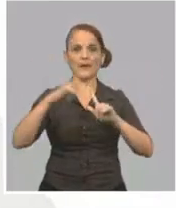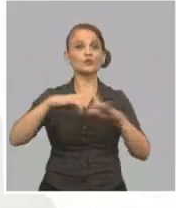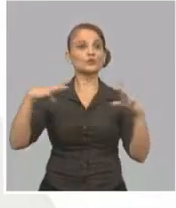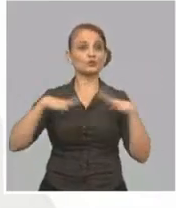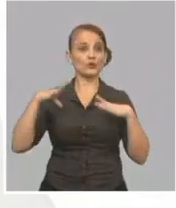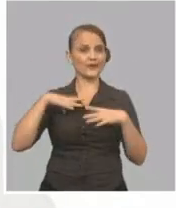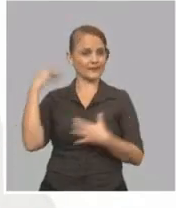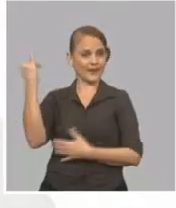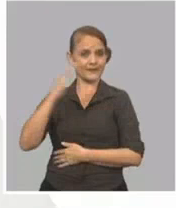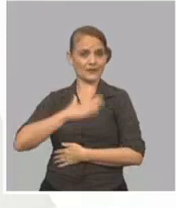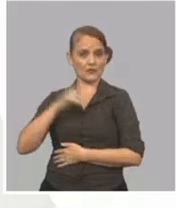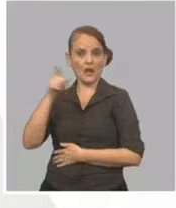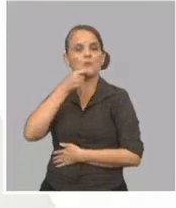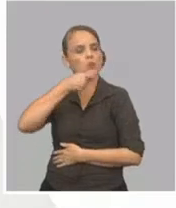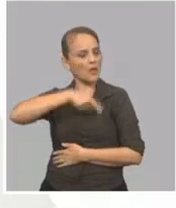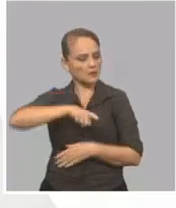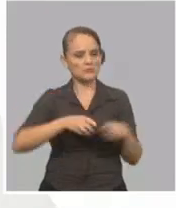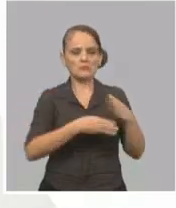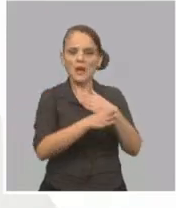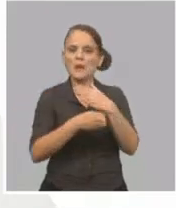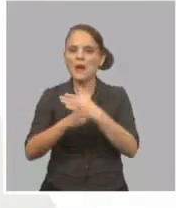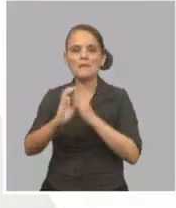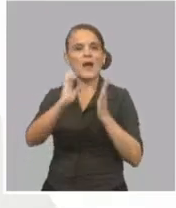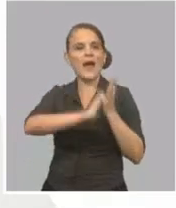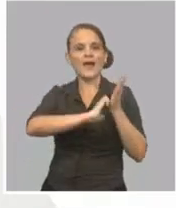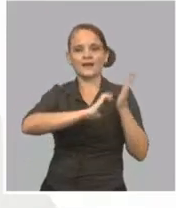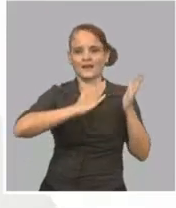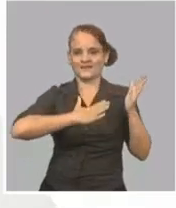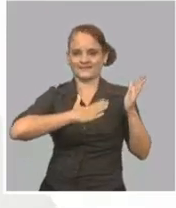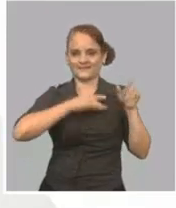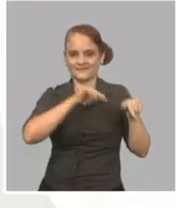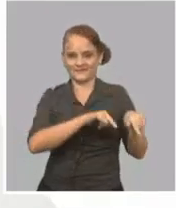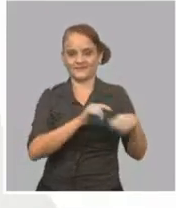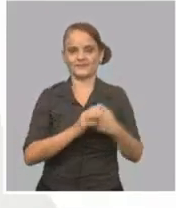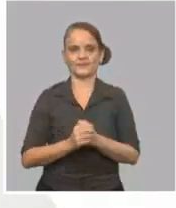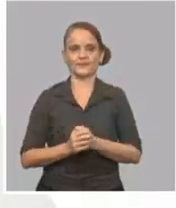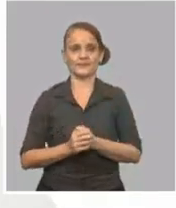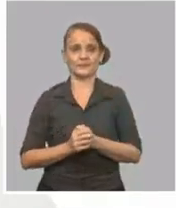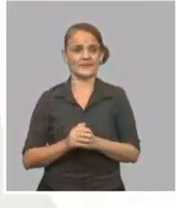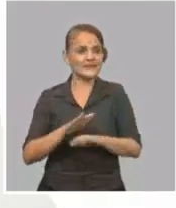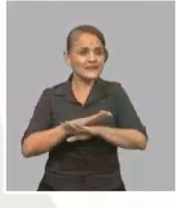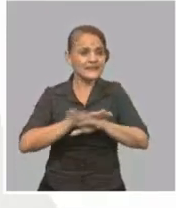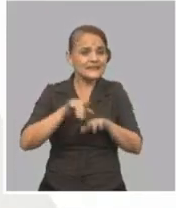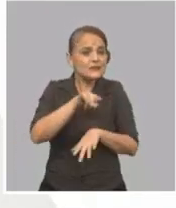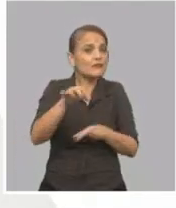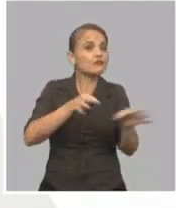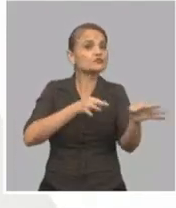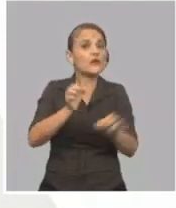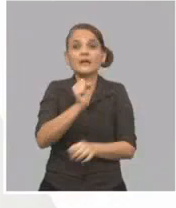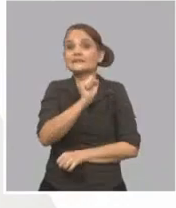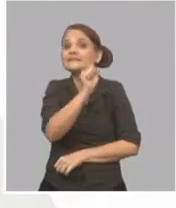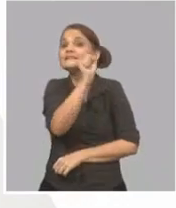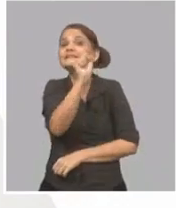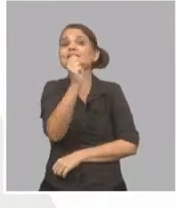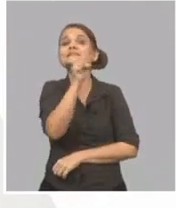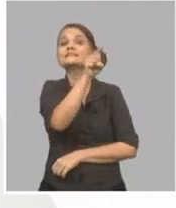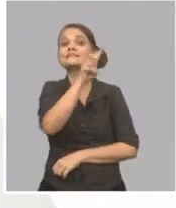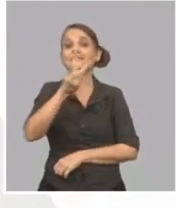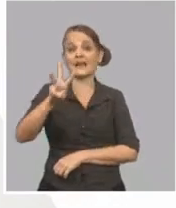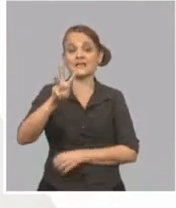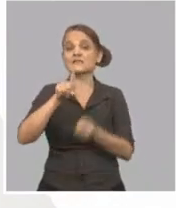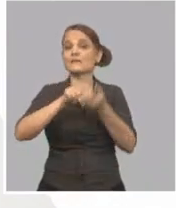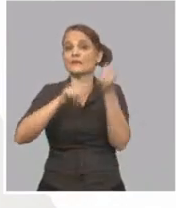turistas internacionales, como ha sido hasta ahora. Pero eso será solo en las 13 provincias que están en la nueva normalidad. Solo en la